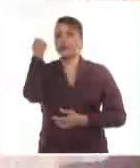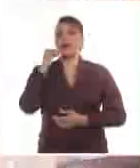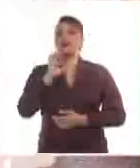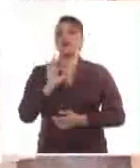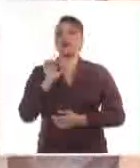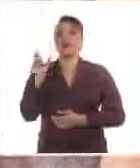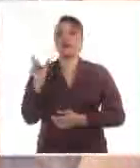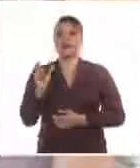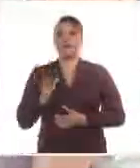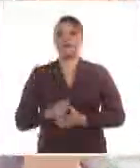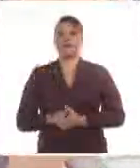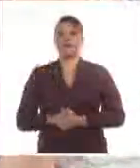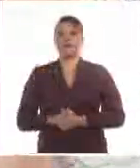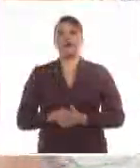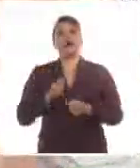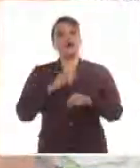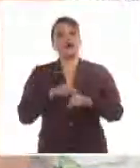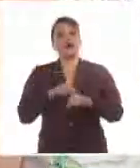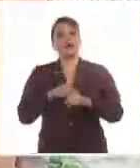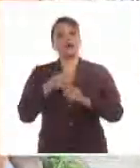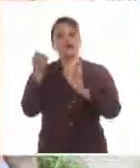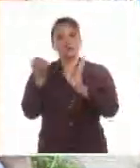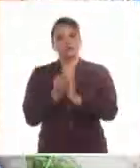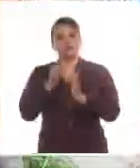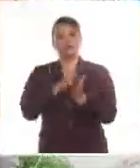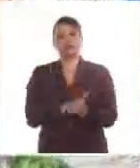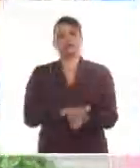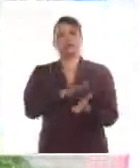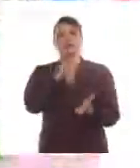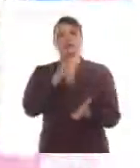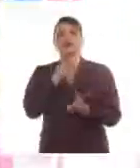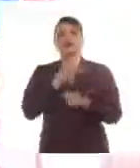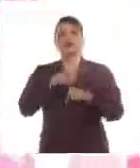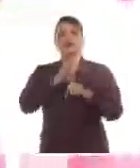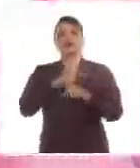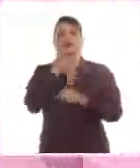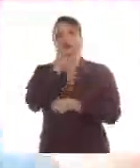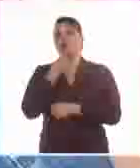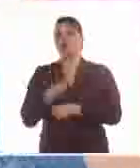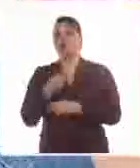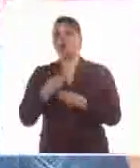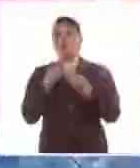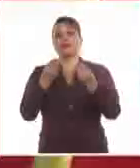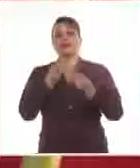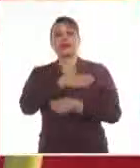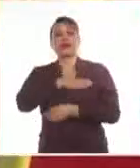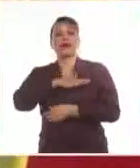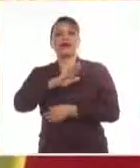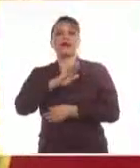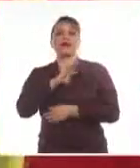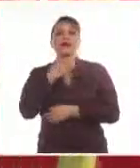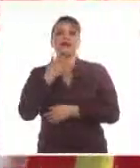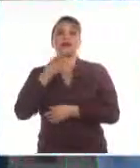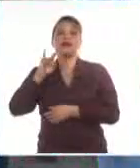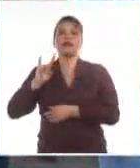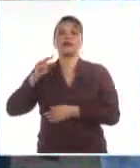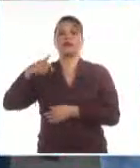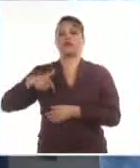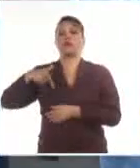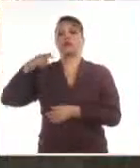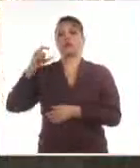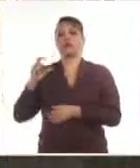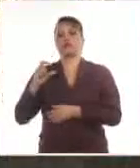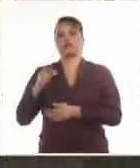Momento de más para reafirmar compromiso por una representación de jóvenes que recibieron el carnet de militantes de la Unión de Jóvenes